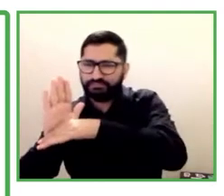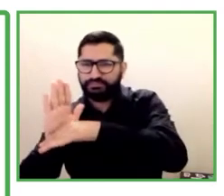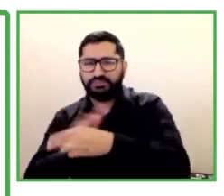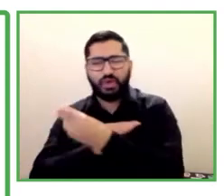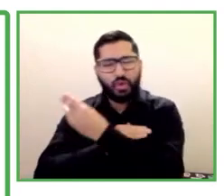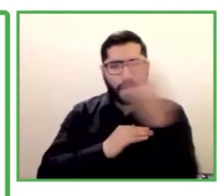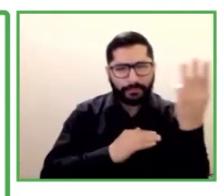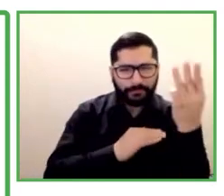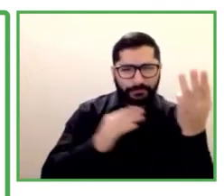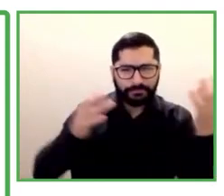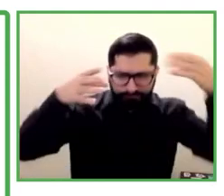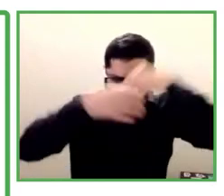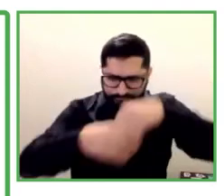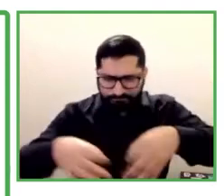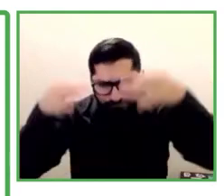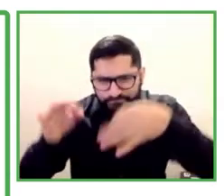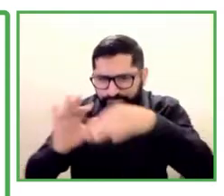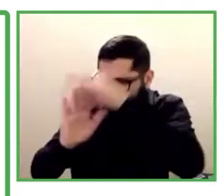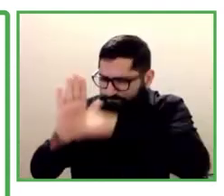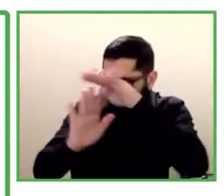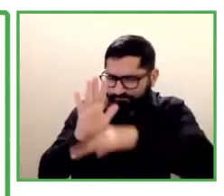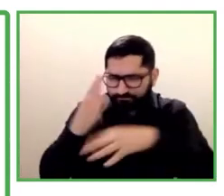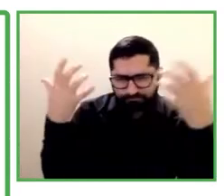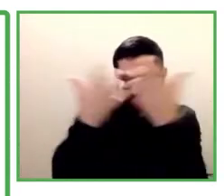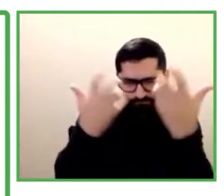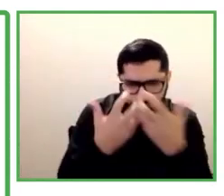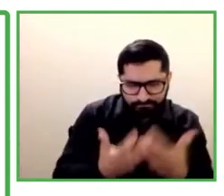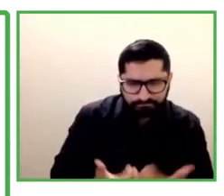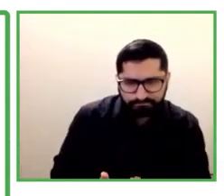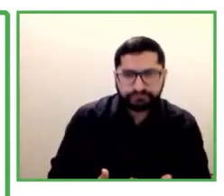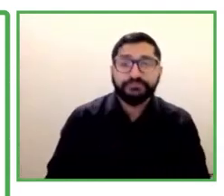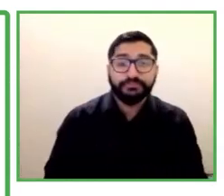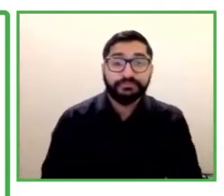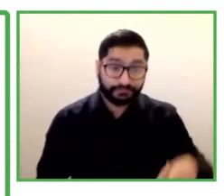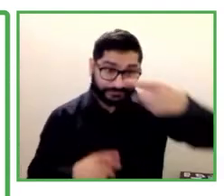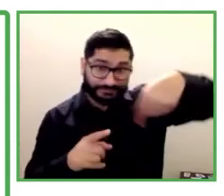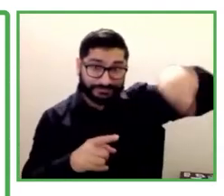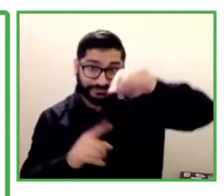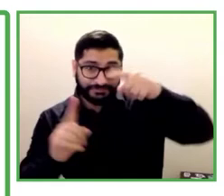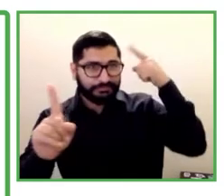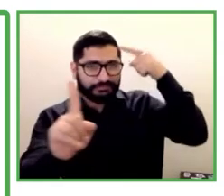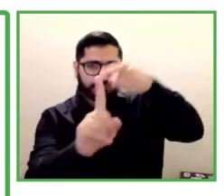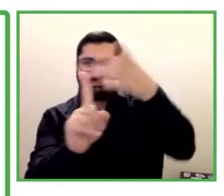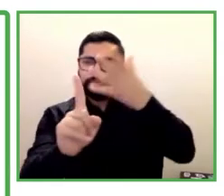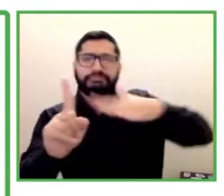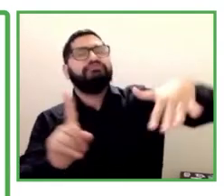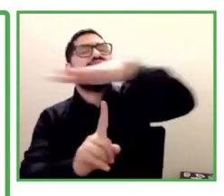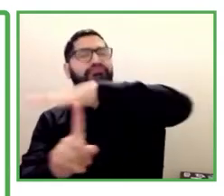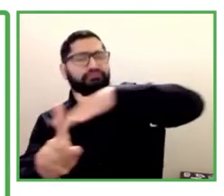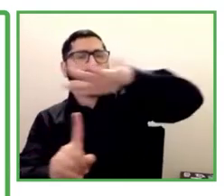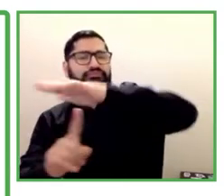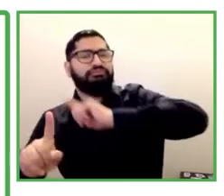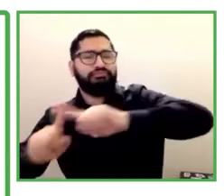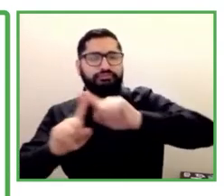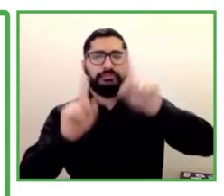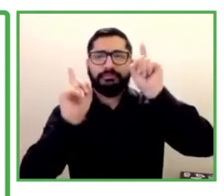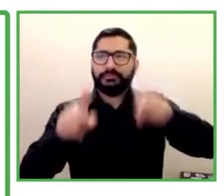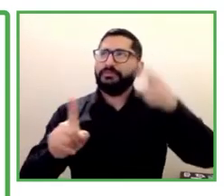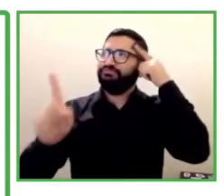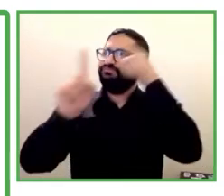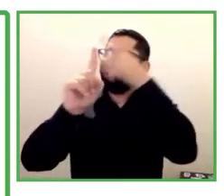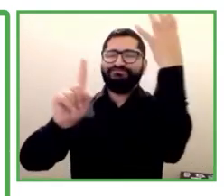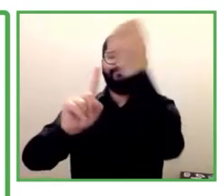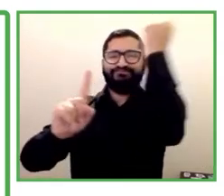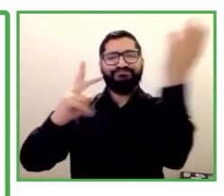todos los aspectos. El acceso físico, por ejemplo, a los empleadores se les aconsejó